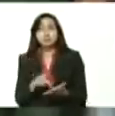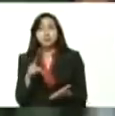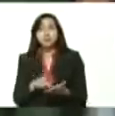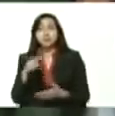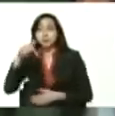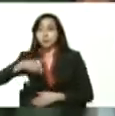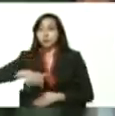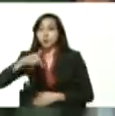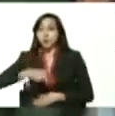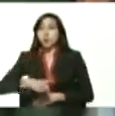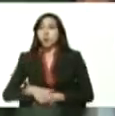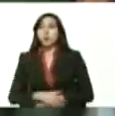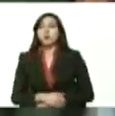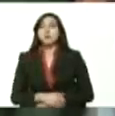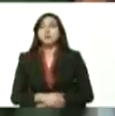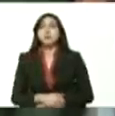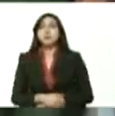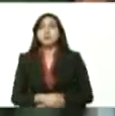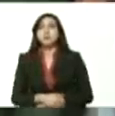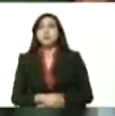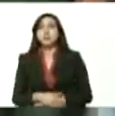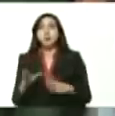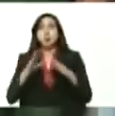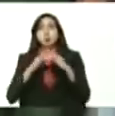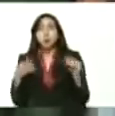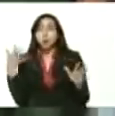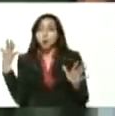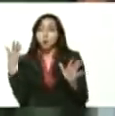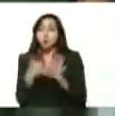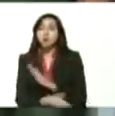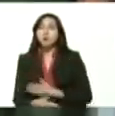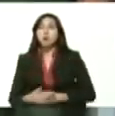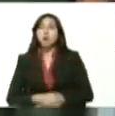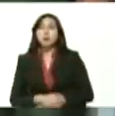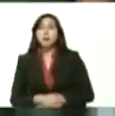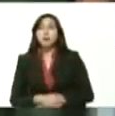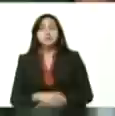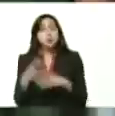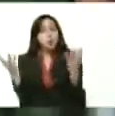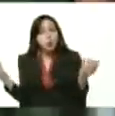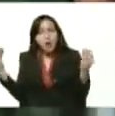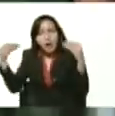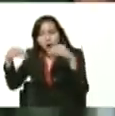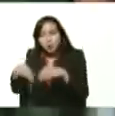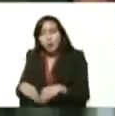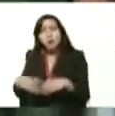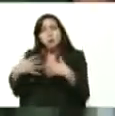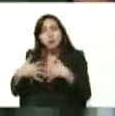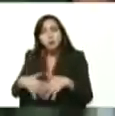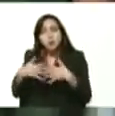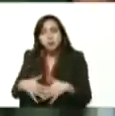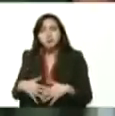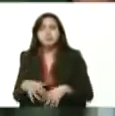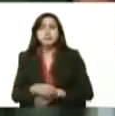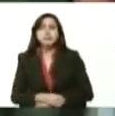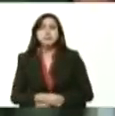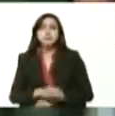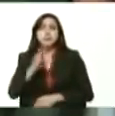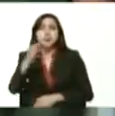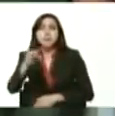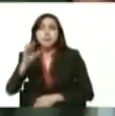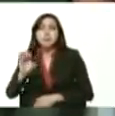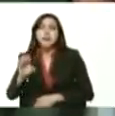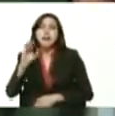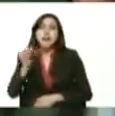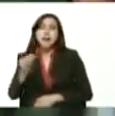hoy acá todo lo que tiene que ver con un convenio con Pequibén Pequibén hoy